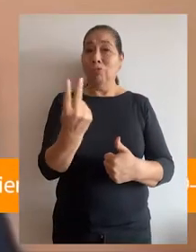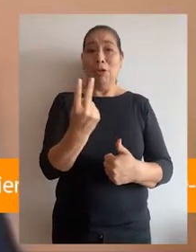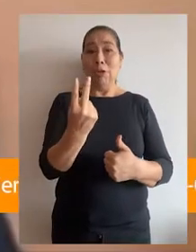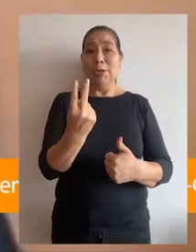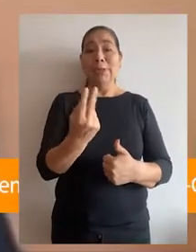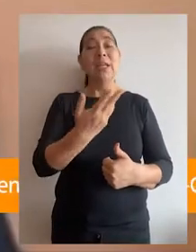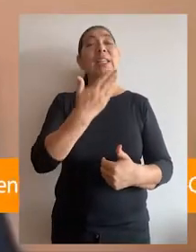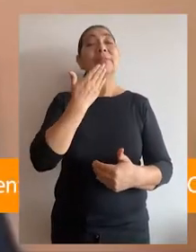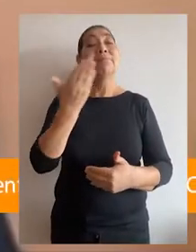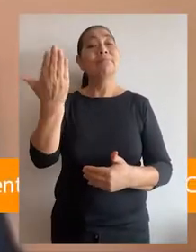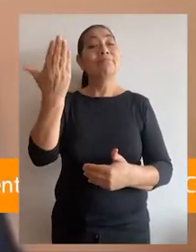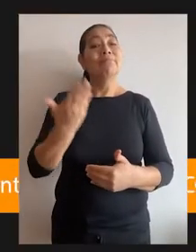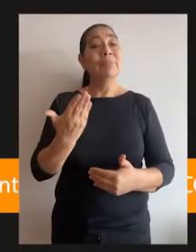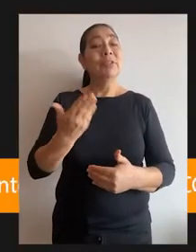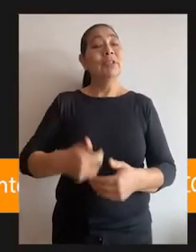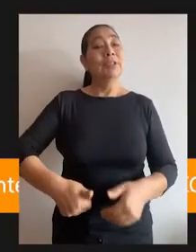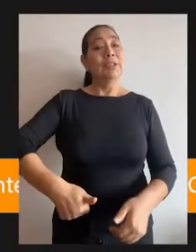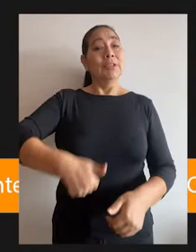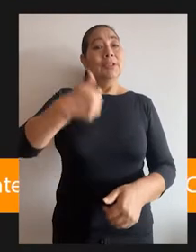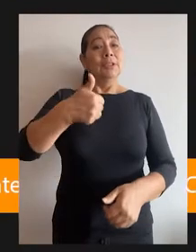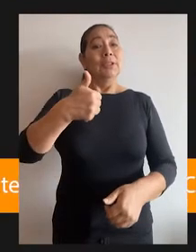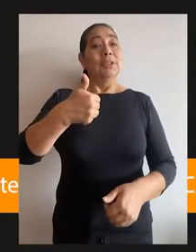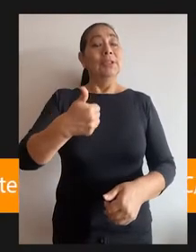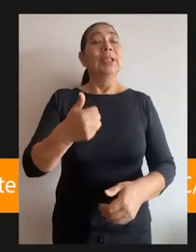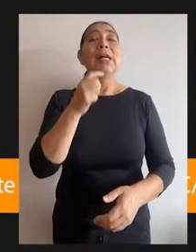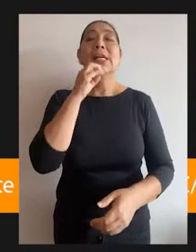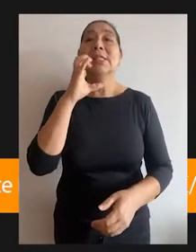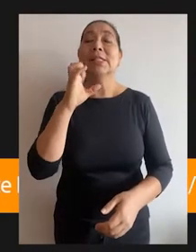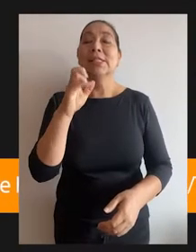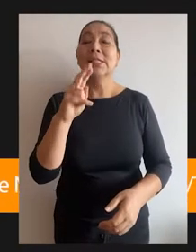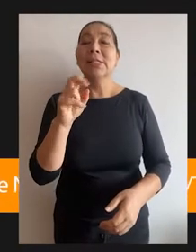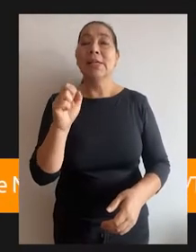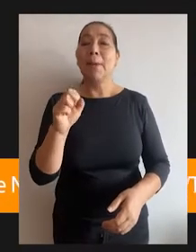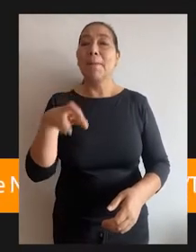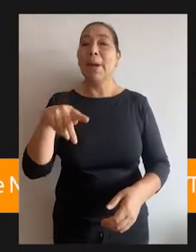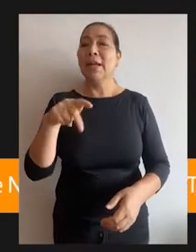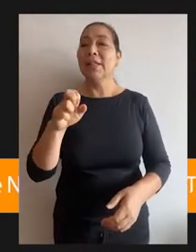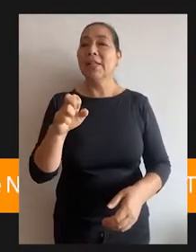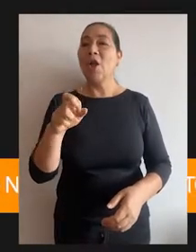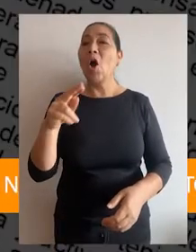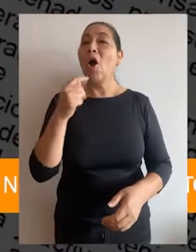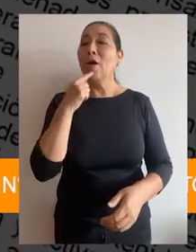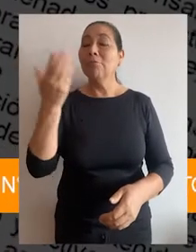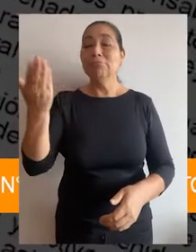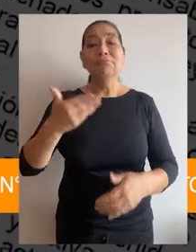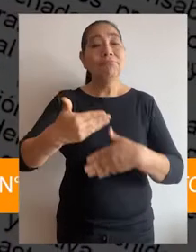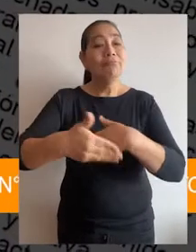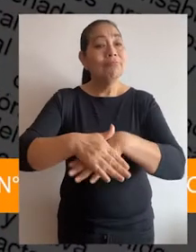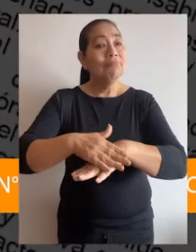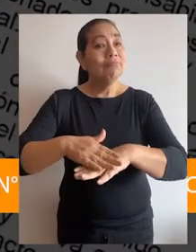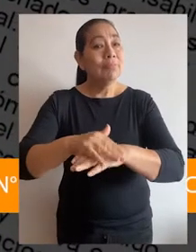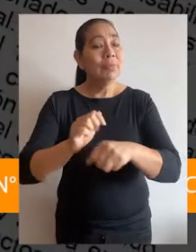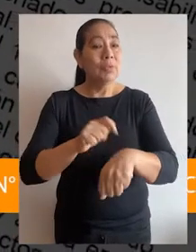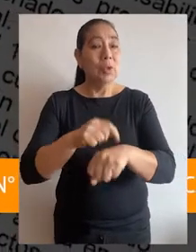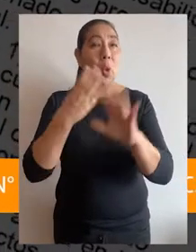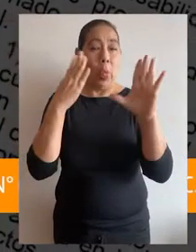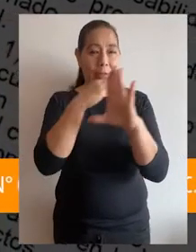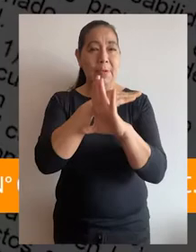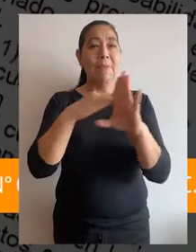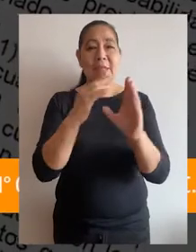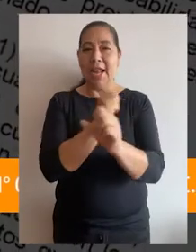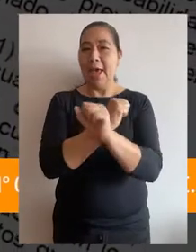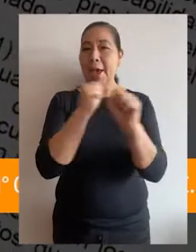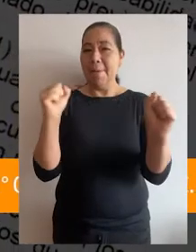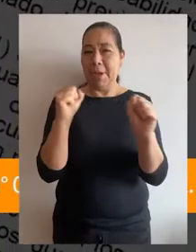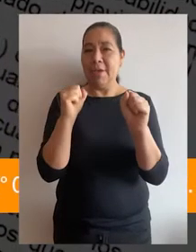partes, intervino el presidente ejecutivo de la Autoridad Nacional del Servicio Civil, Juan José Martínez Ortiz. El acto procesal inició a las 9